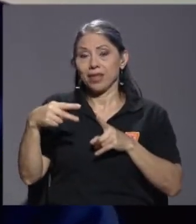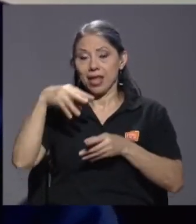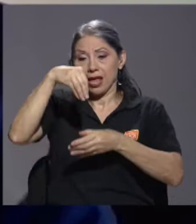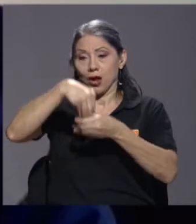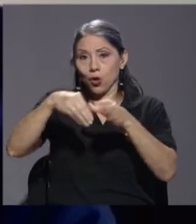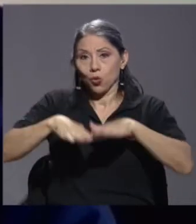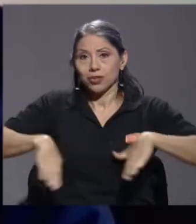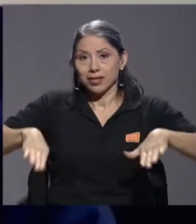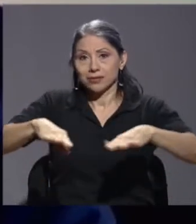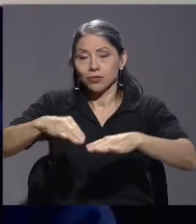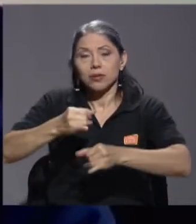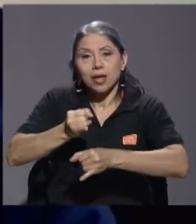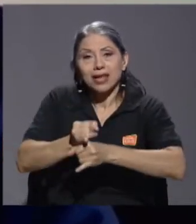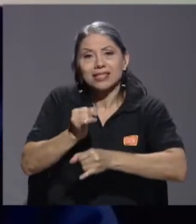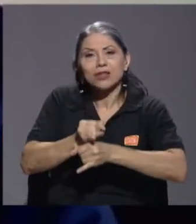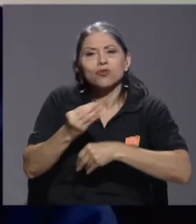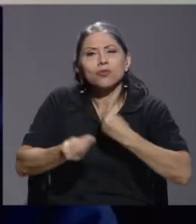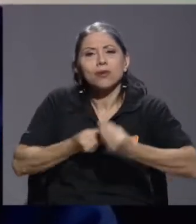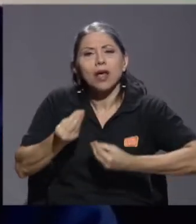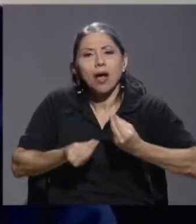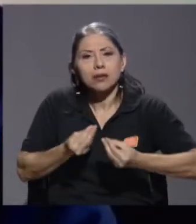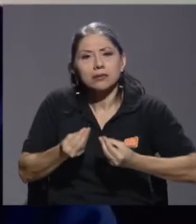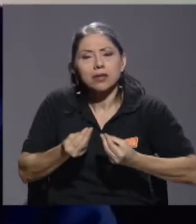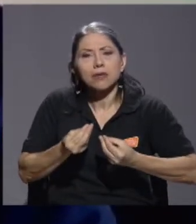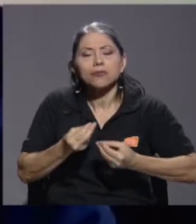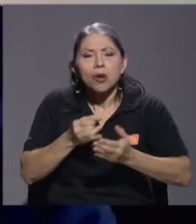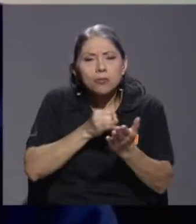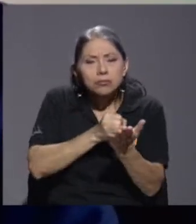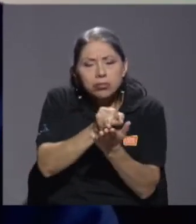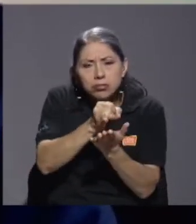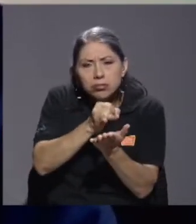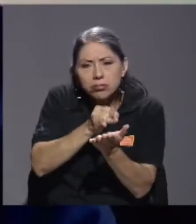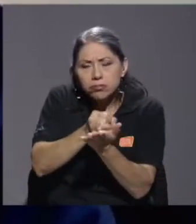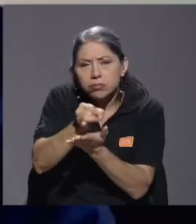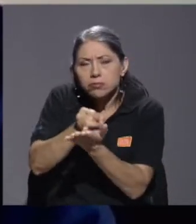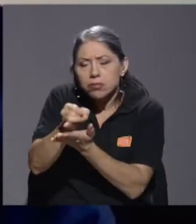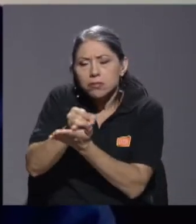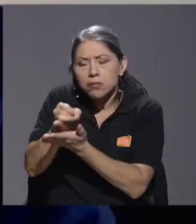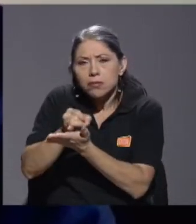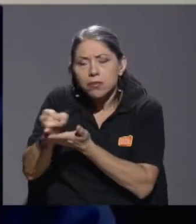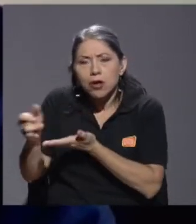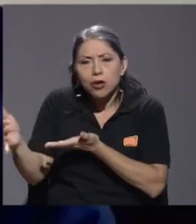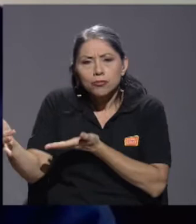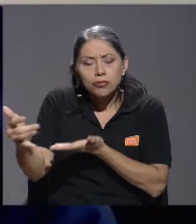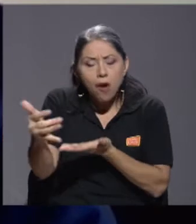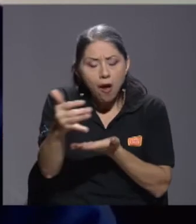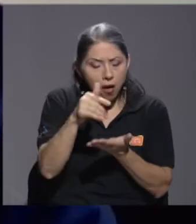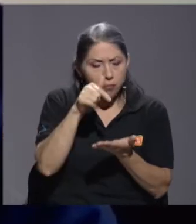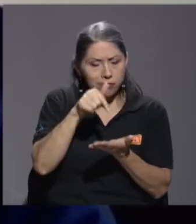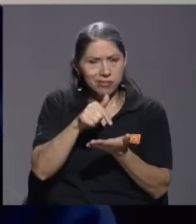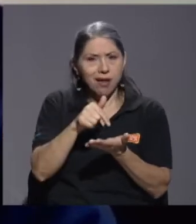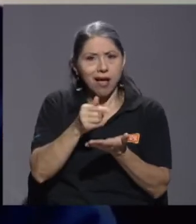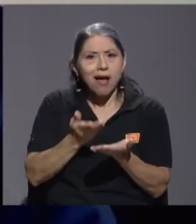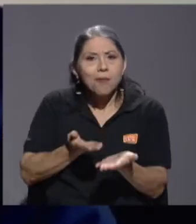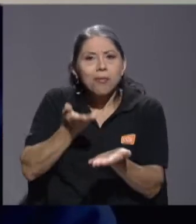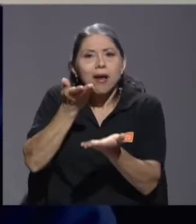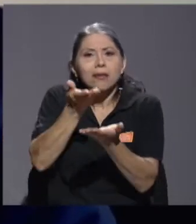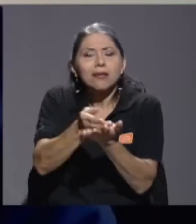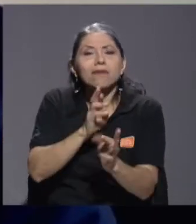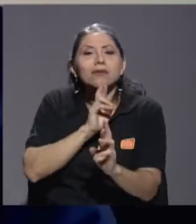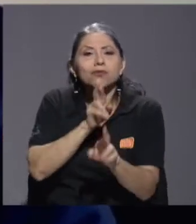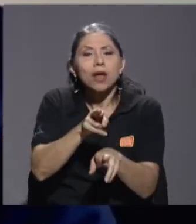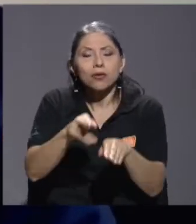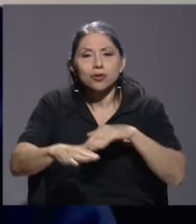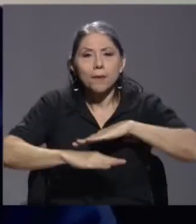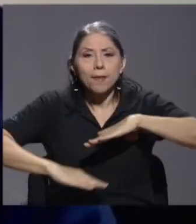contexto, básicamente lo que hace es desarrollar investigaciones y plantear resultados basados en análisis